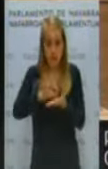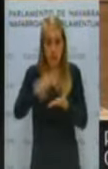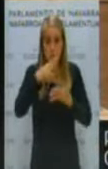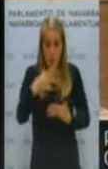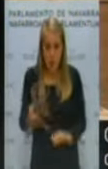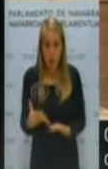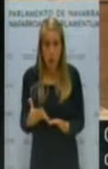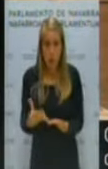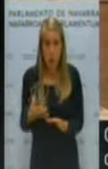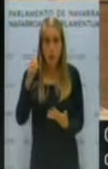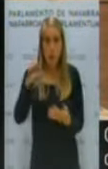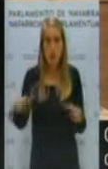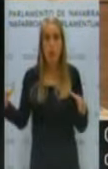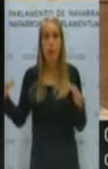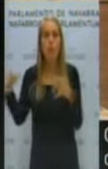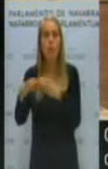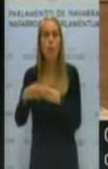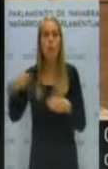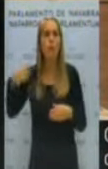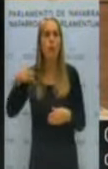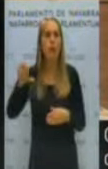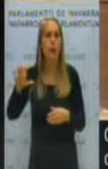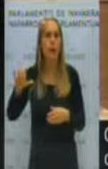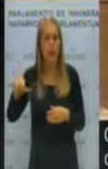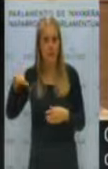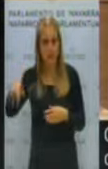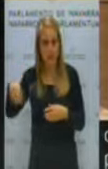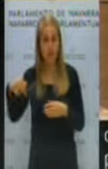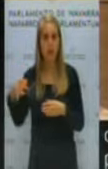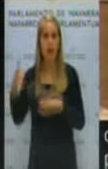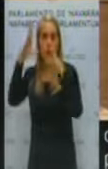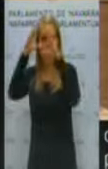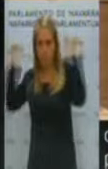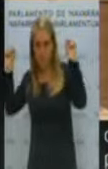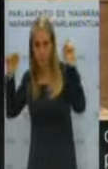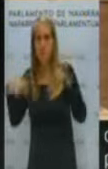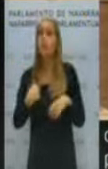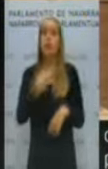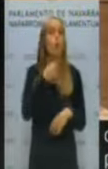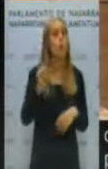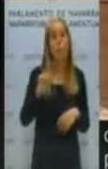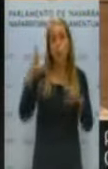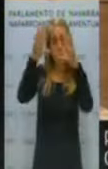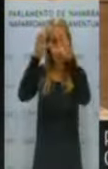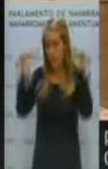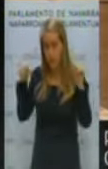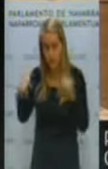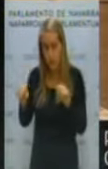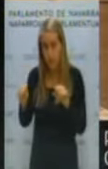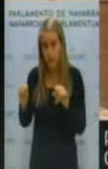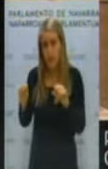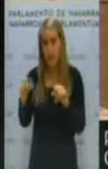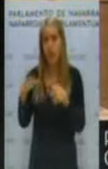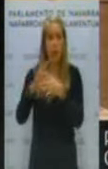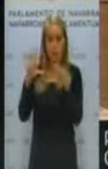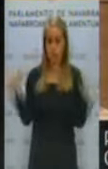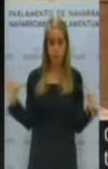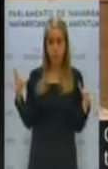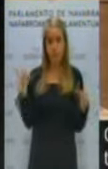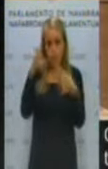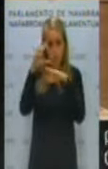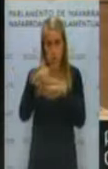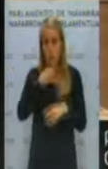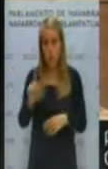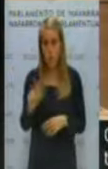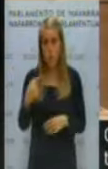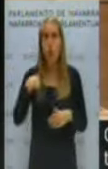está prestando el grupo OGREIM de la Guardia Civil. Y como a ustedes no les gusta la Guardia Civil ni nada que tenga que ver con ese cuerpo, ustedes